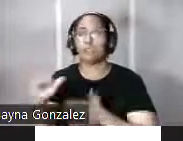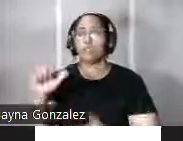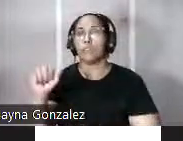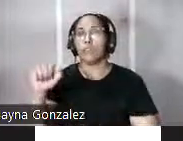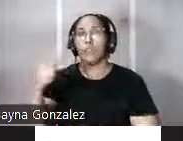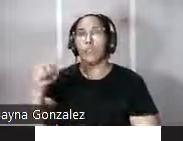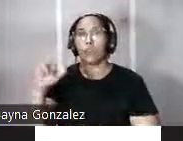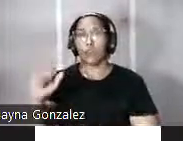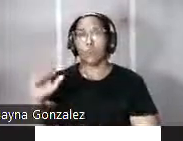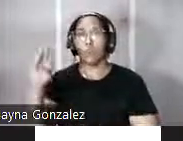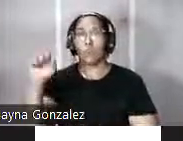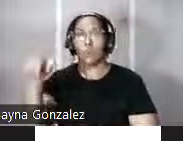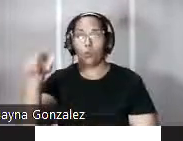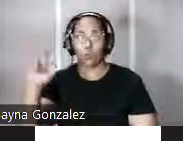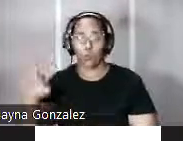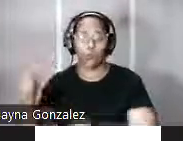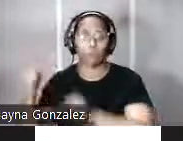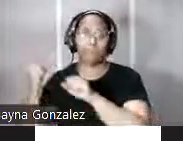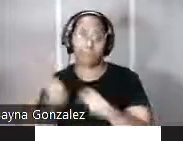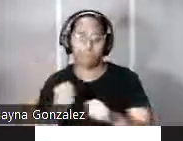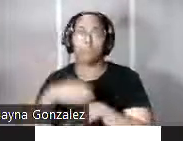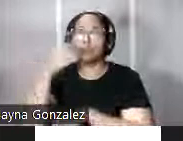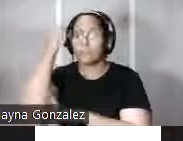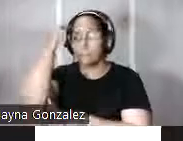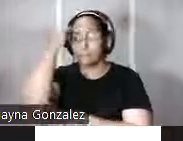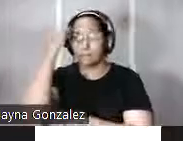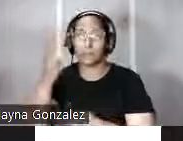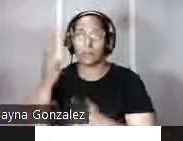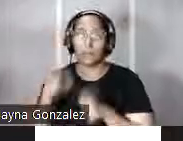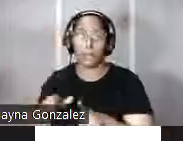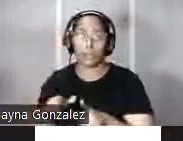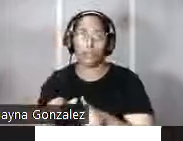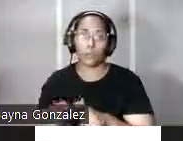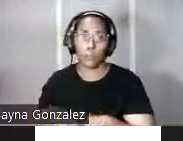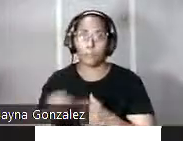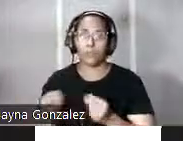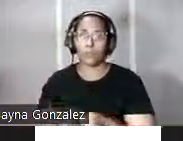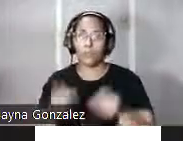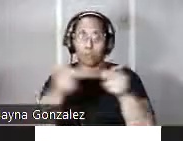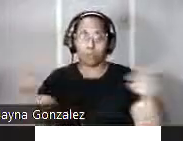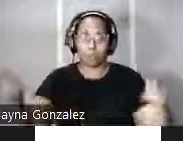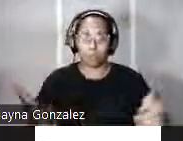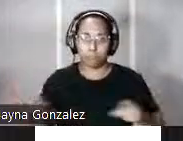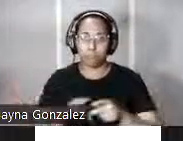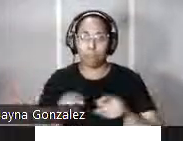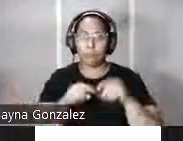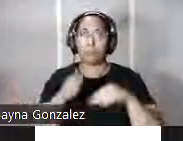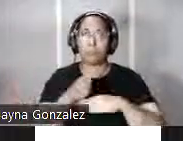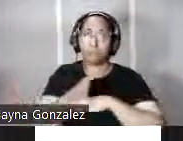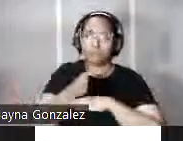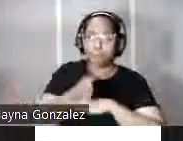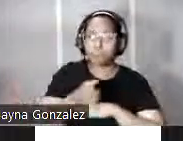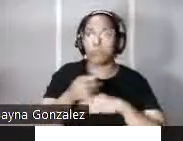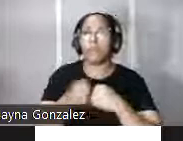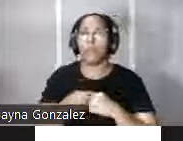el fuerte del Boquerón originalmente sabemos que fue un fortín de planta cuadrada realizado en madera erigido sobre un